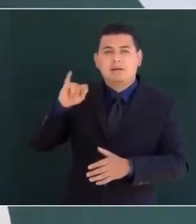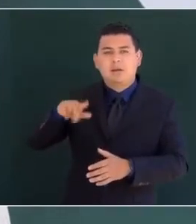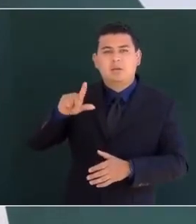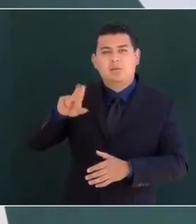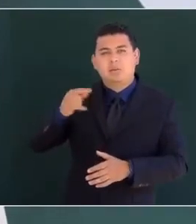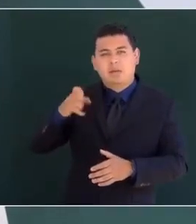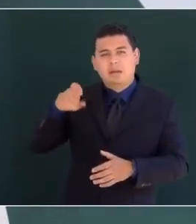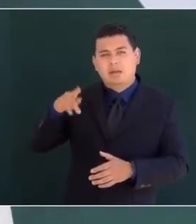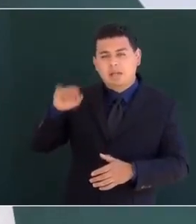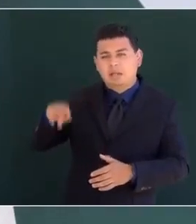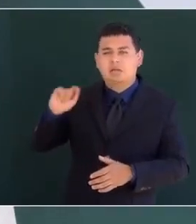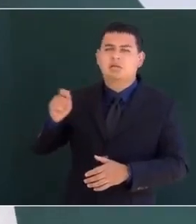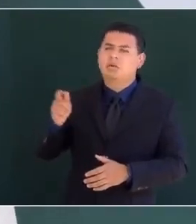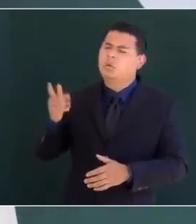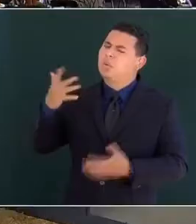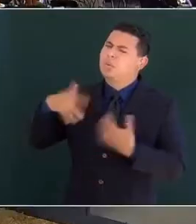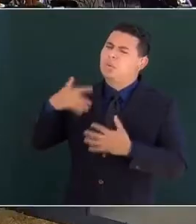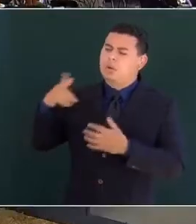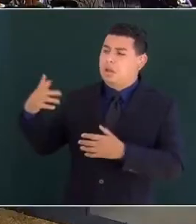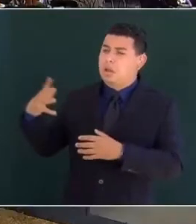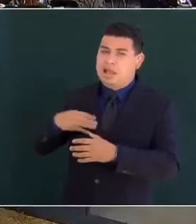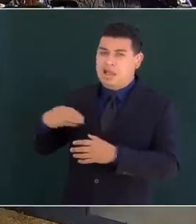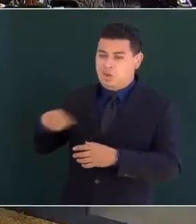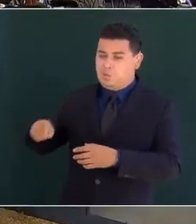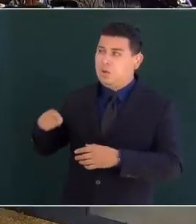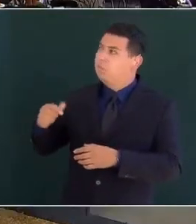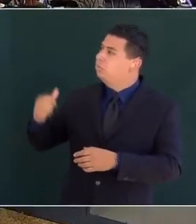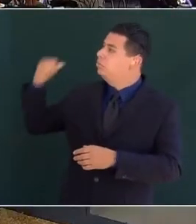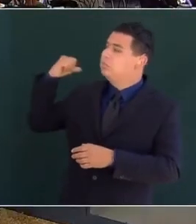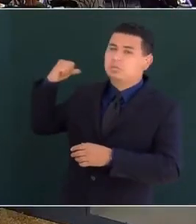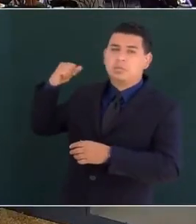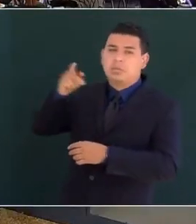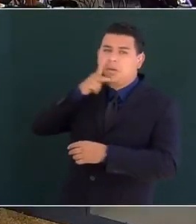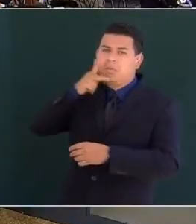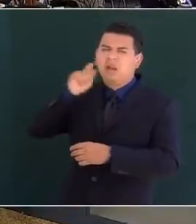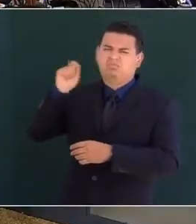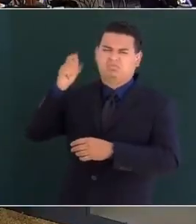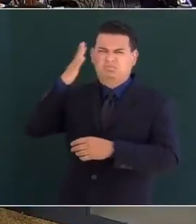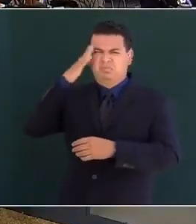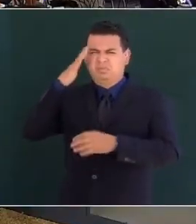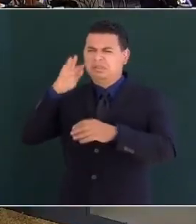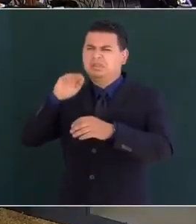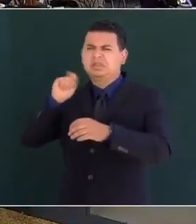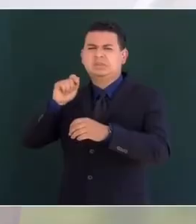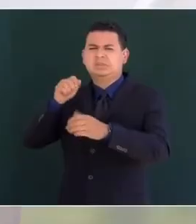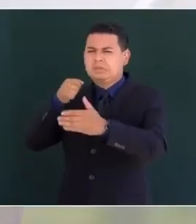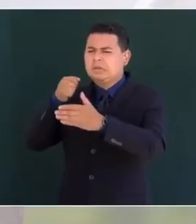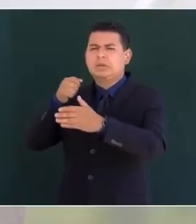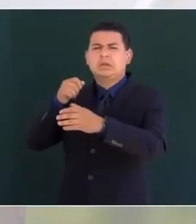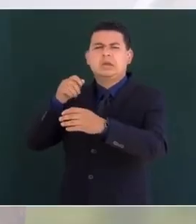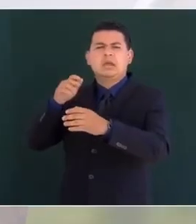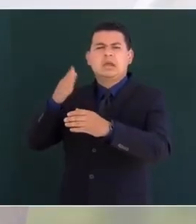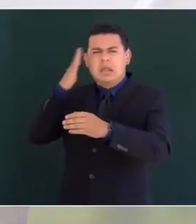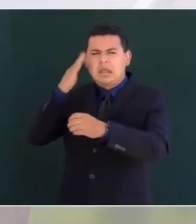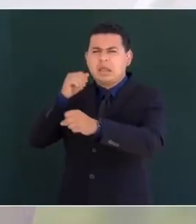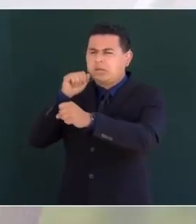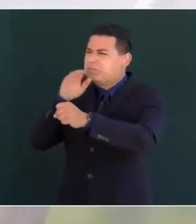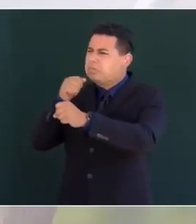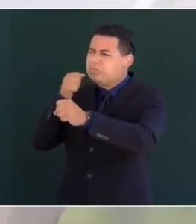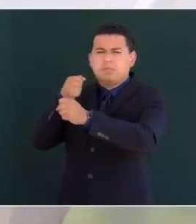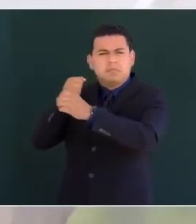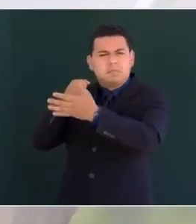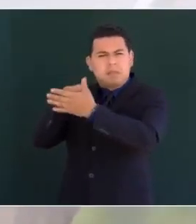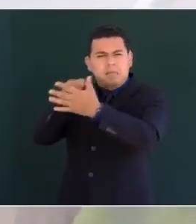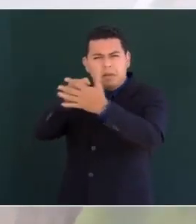hijo del gran dirigente de los derechos civiles de Estados Unidos y del mundo